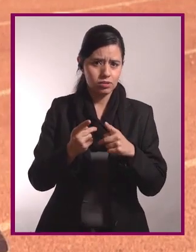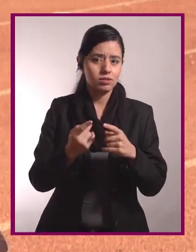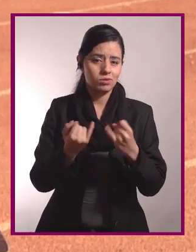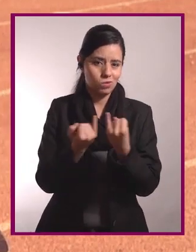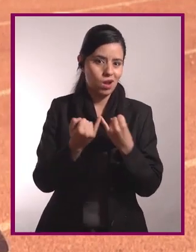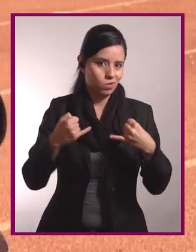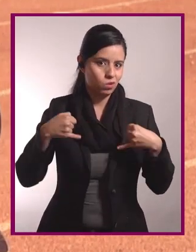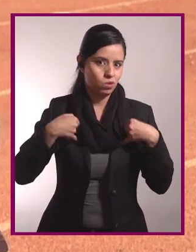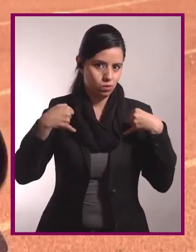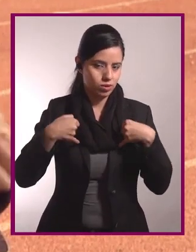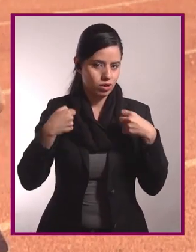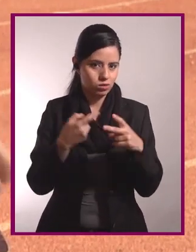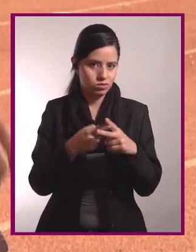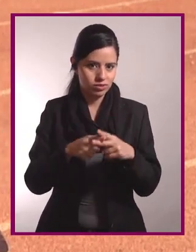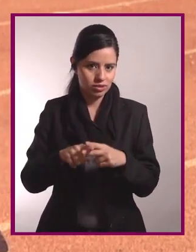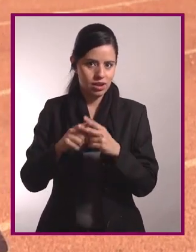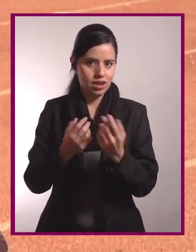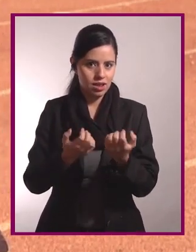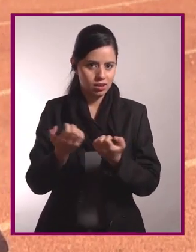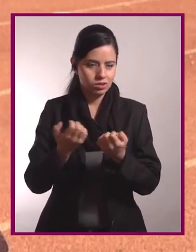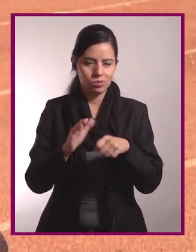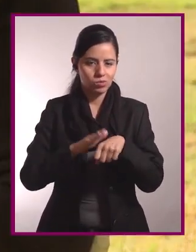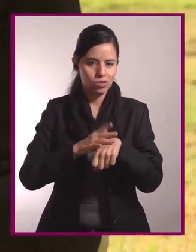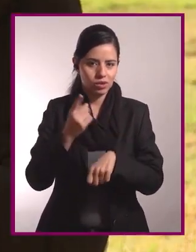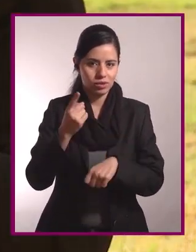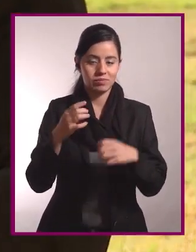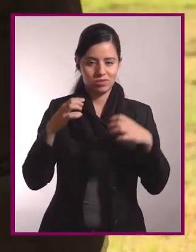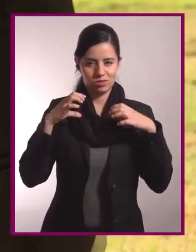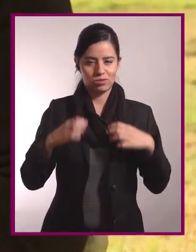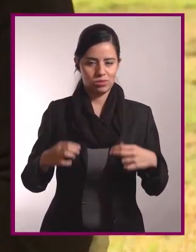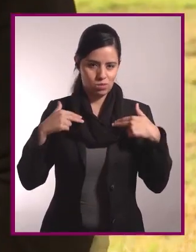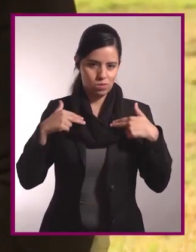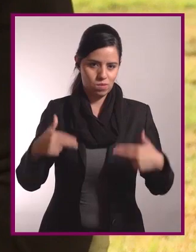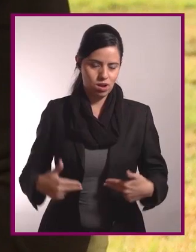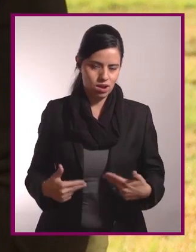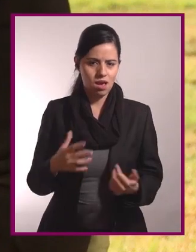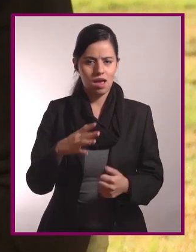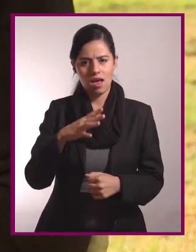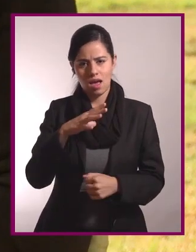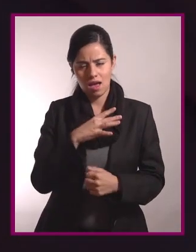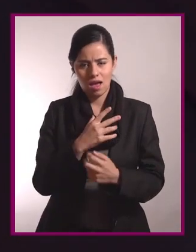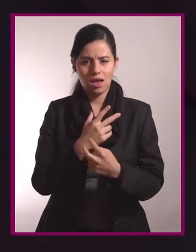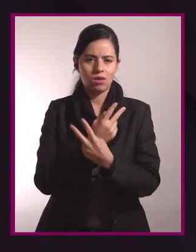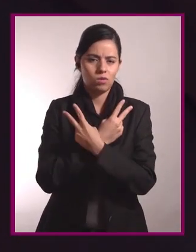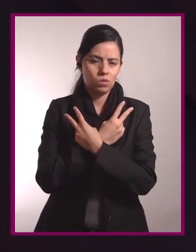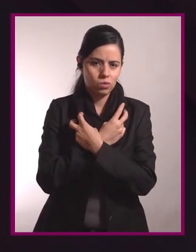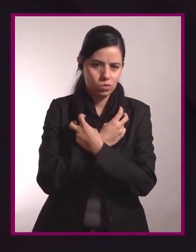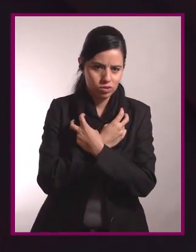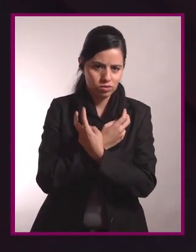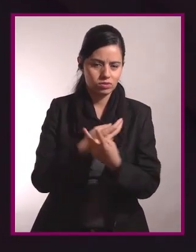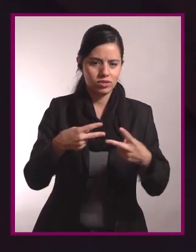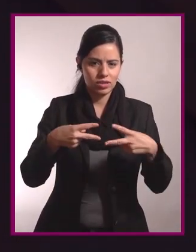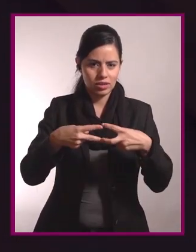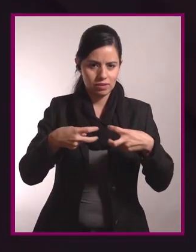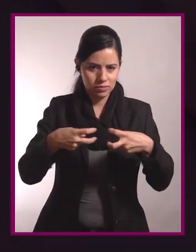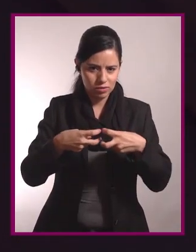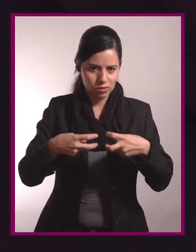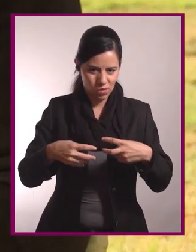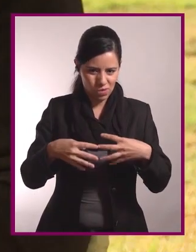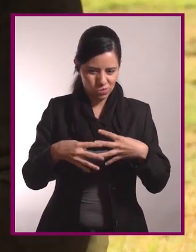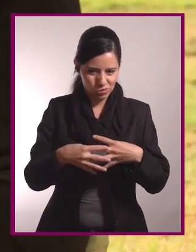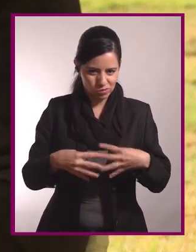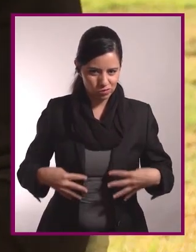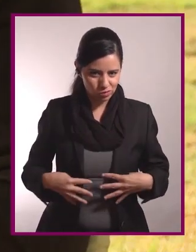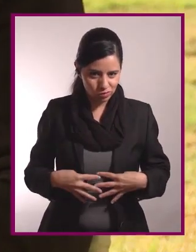músculos? ¿Y por qué es importante empezar a hacerlo desde la juventud? El cuerpo humano está compuesto del esqueleto, los huesos, ligamentos